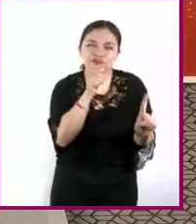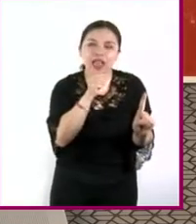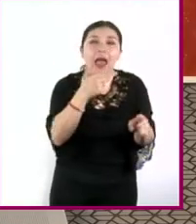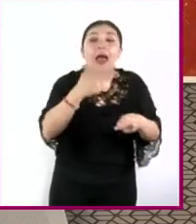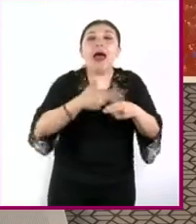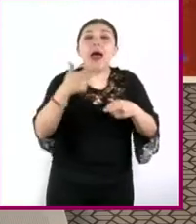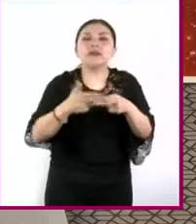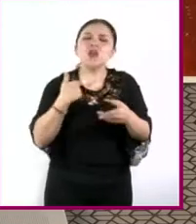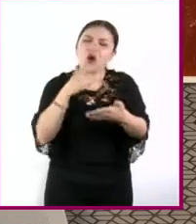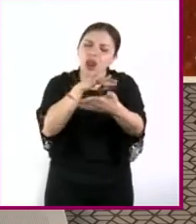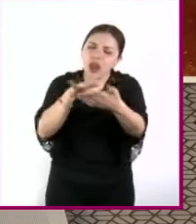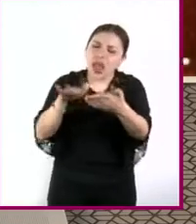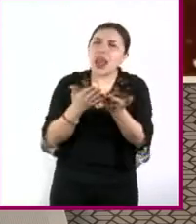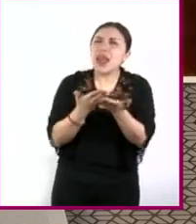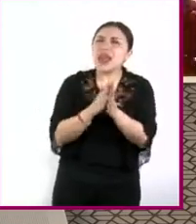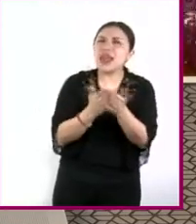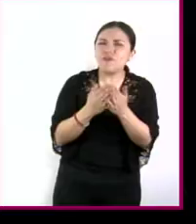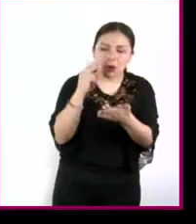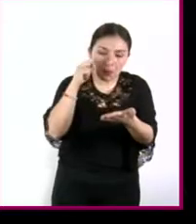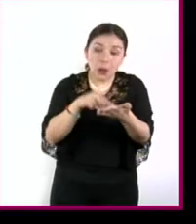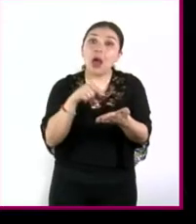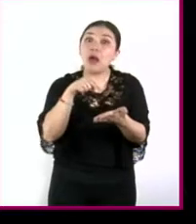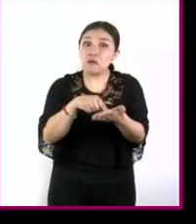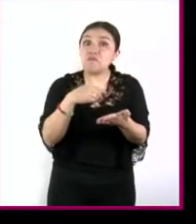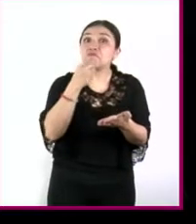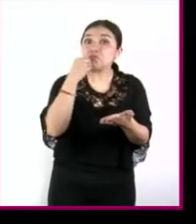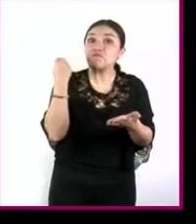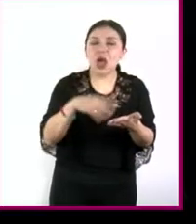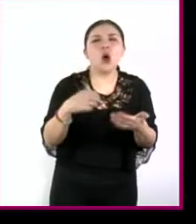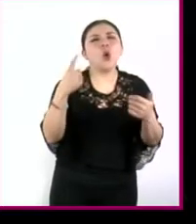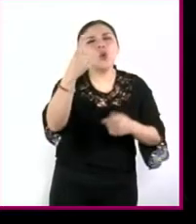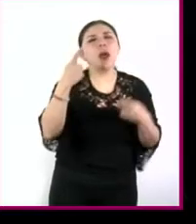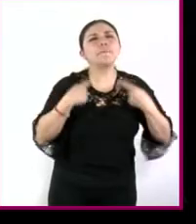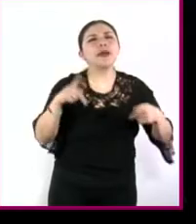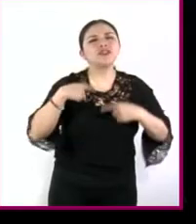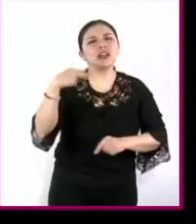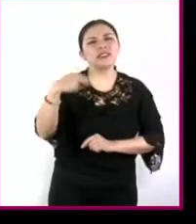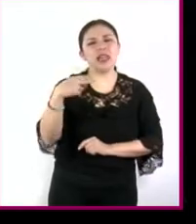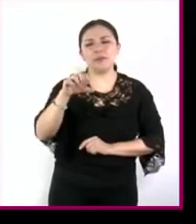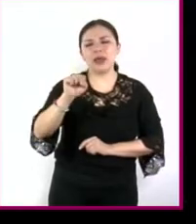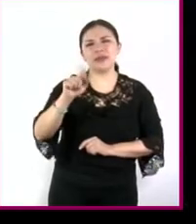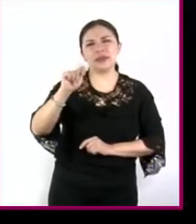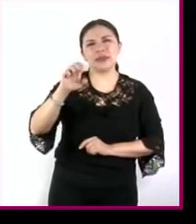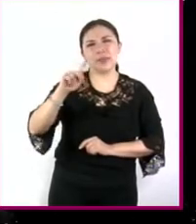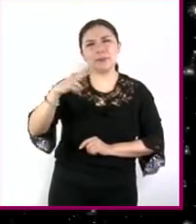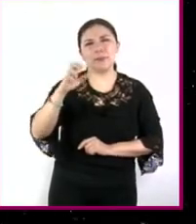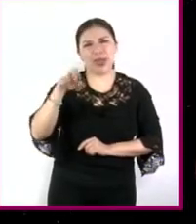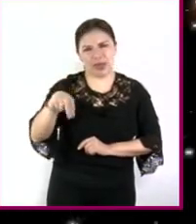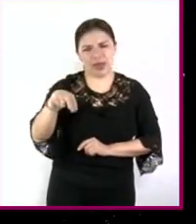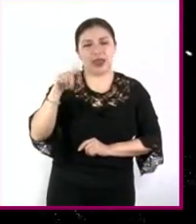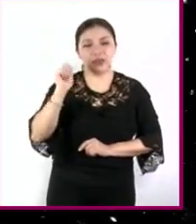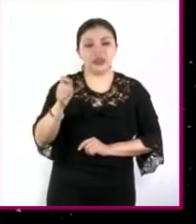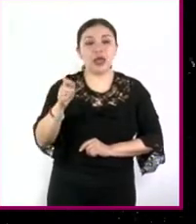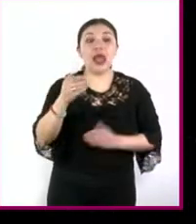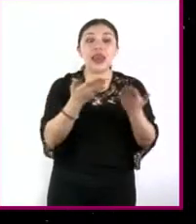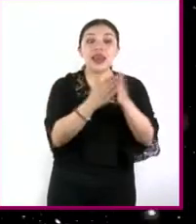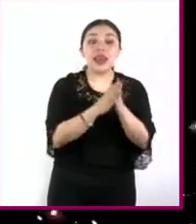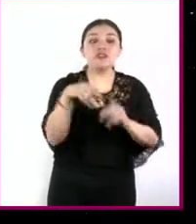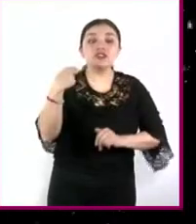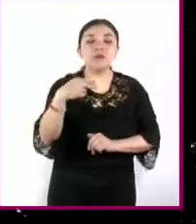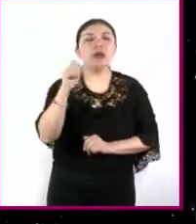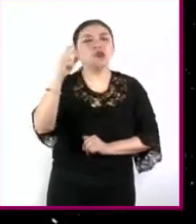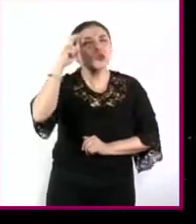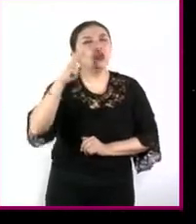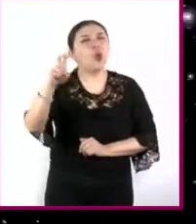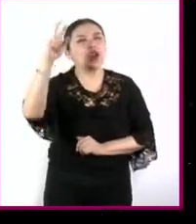que leí un libro de divulgación muy bueno que de un físico famoso que se llama steven weinberg el libro se llama el sueño de una teoría final